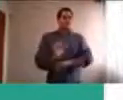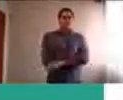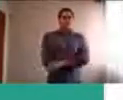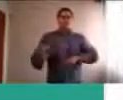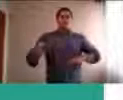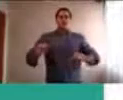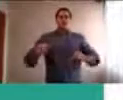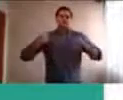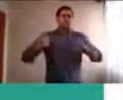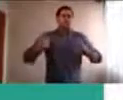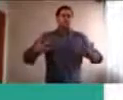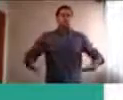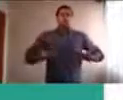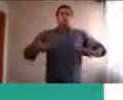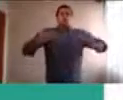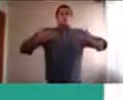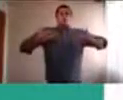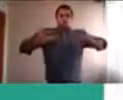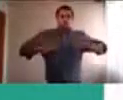también, como la descarga, desde ahí,